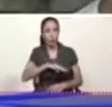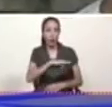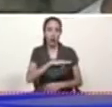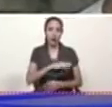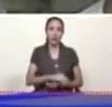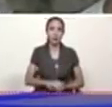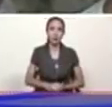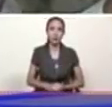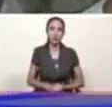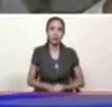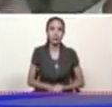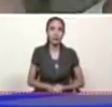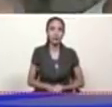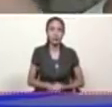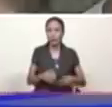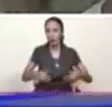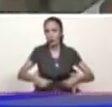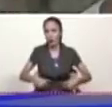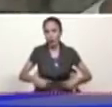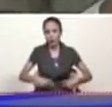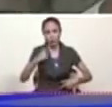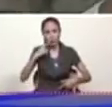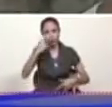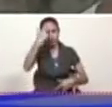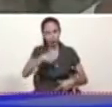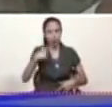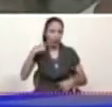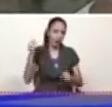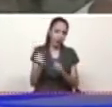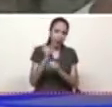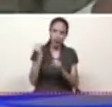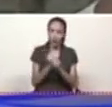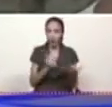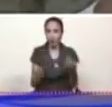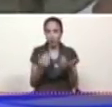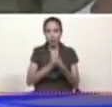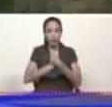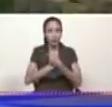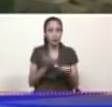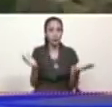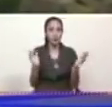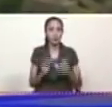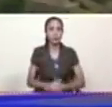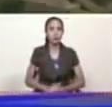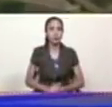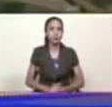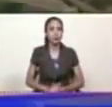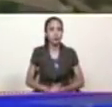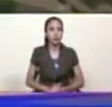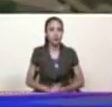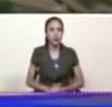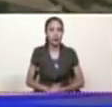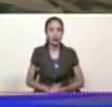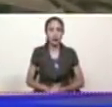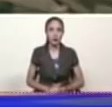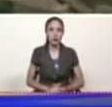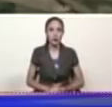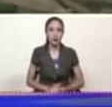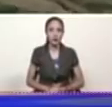y con las ganas de seguir trabajando por nuestra patria sembrando nuestra patria